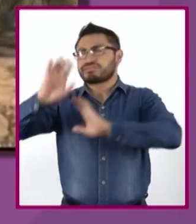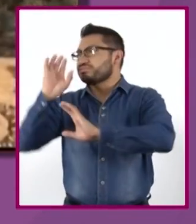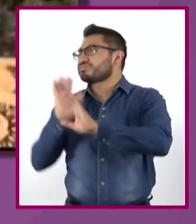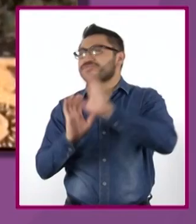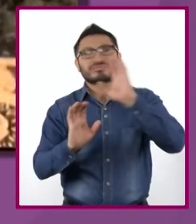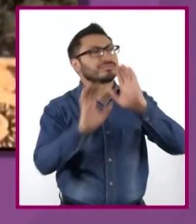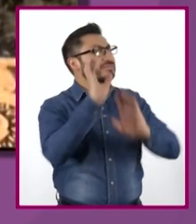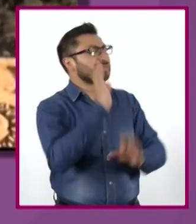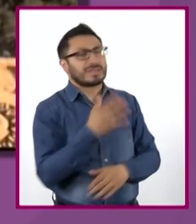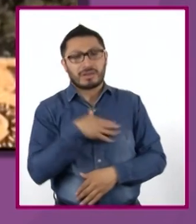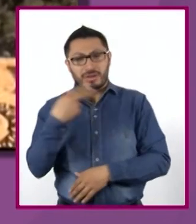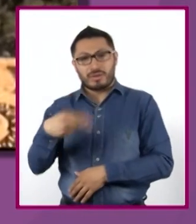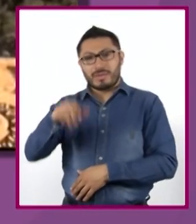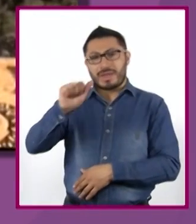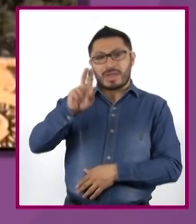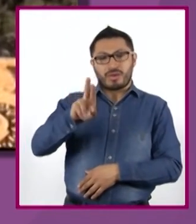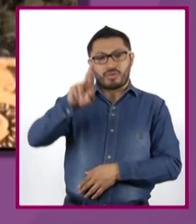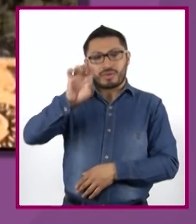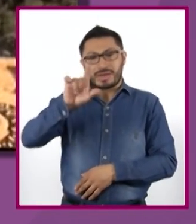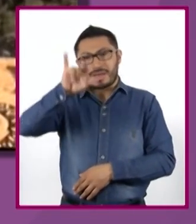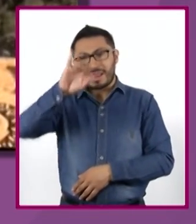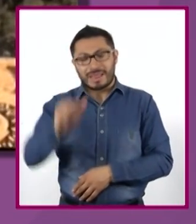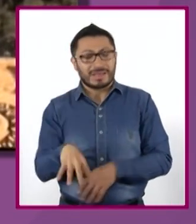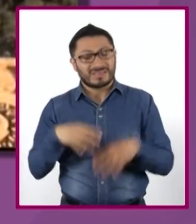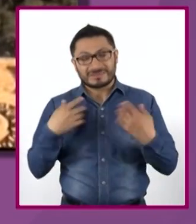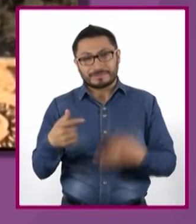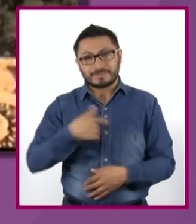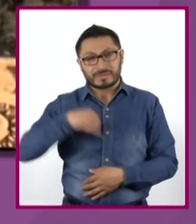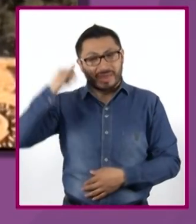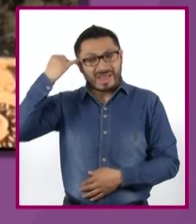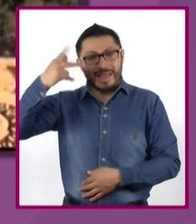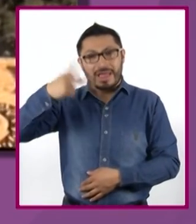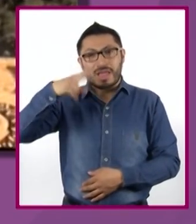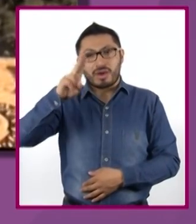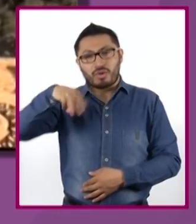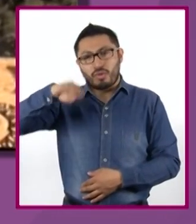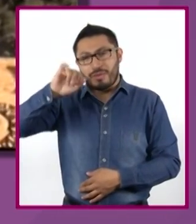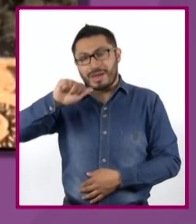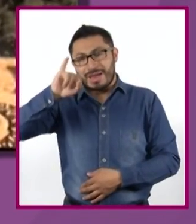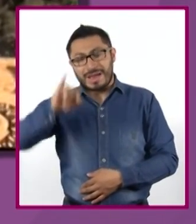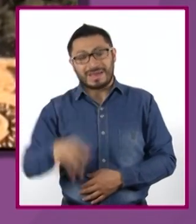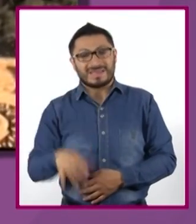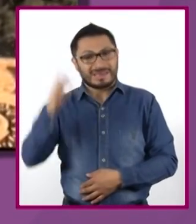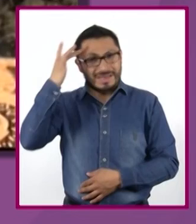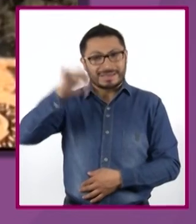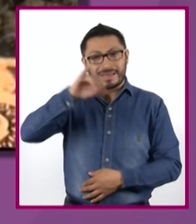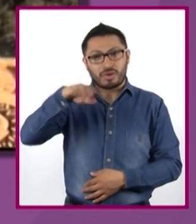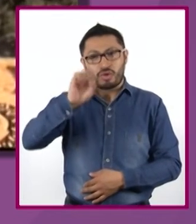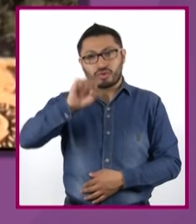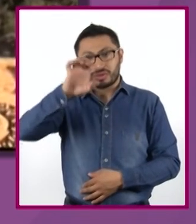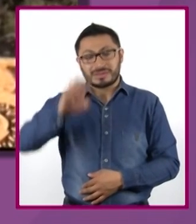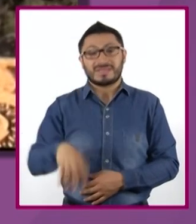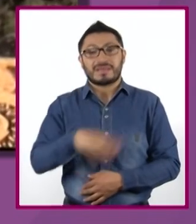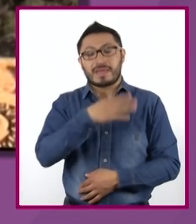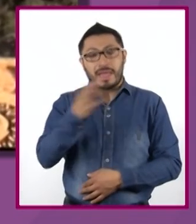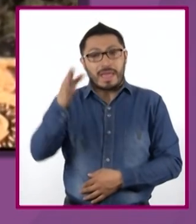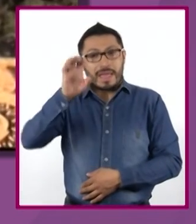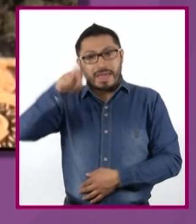Mi nombre es Aurelia Ojeda Meléndrez, indígena kumiai de San José de la Zorra, Ensenada, Baja California.